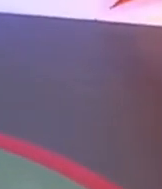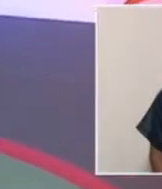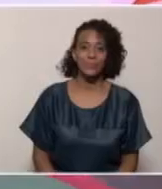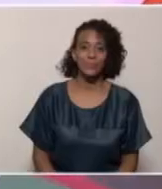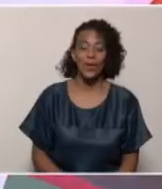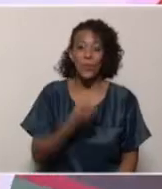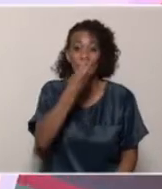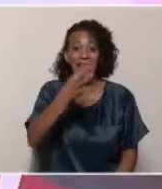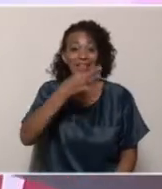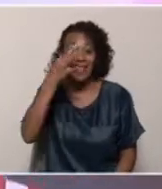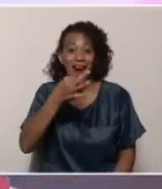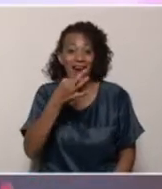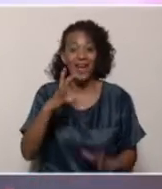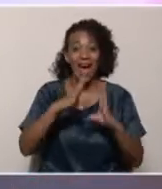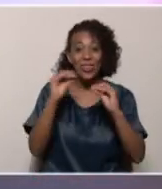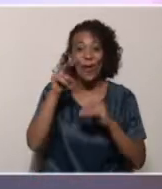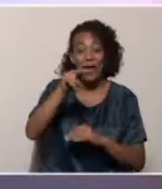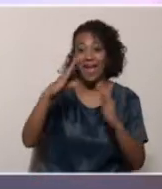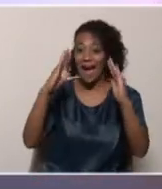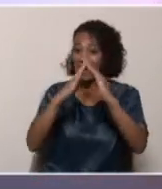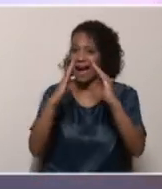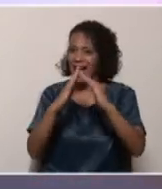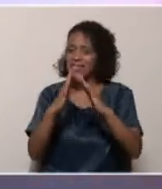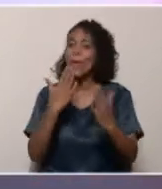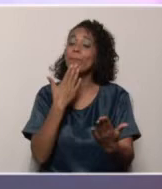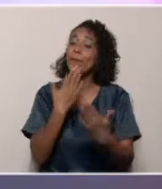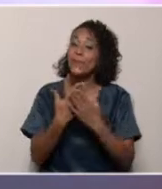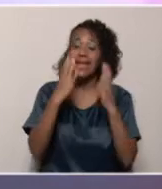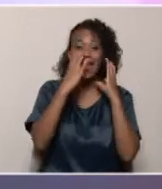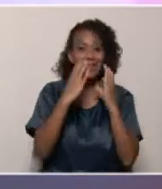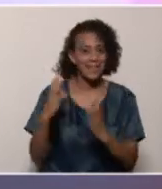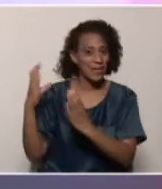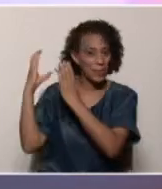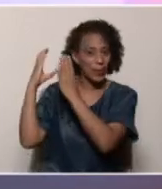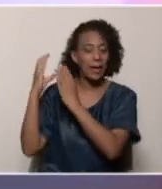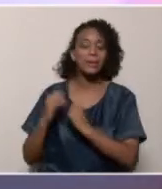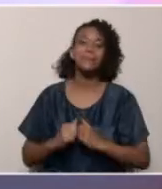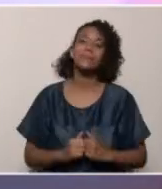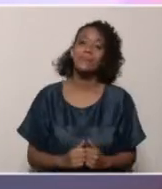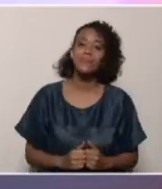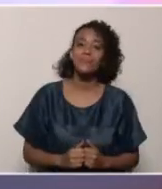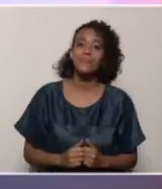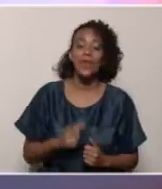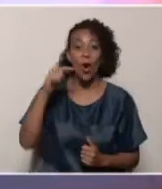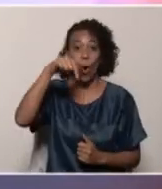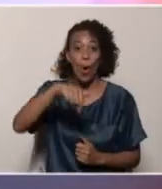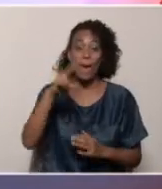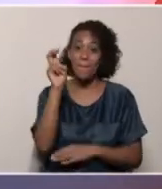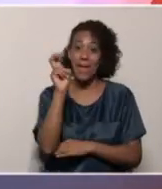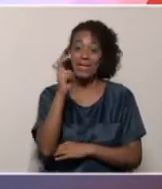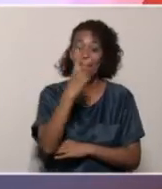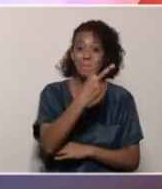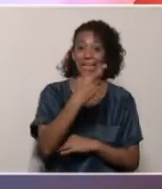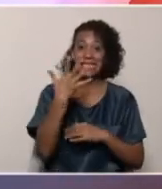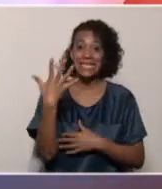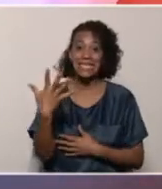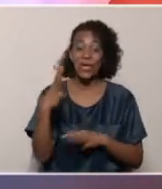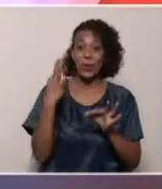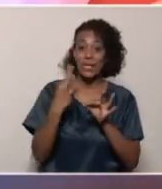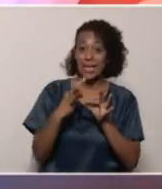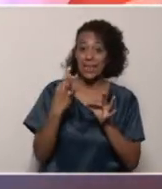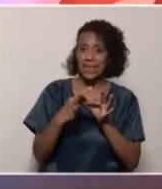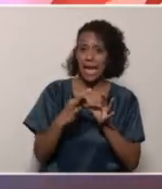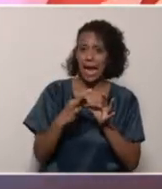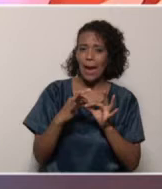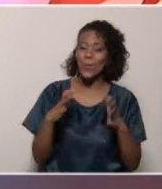Muy buenas tardes a todos y todas allá en casa. Con su permiso voy a retirarme el tapabocas. Hoy es viernes 25 de septiembre